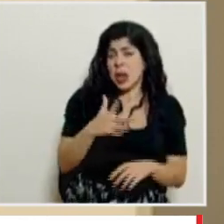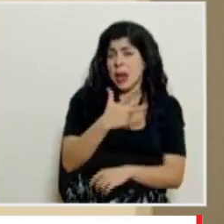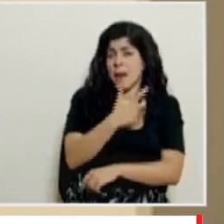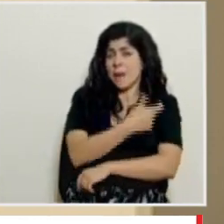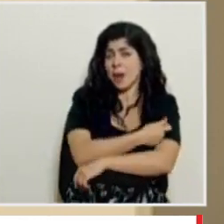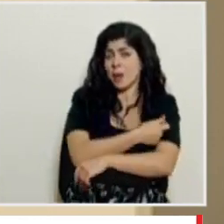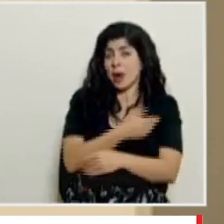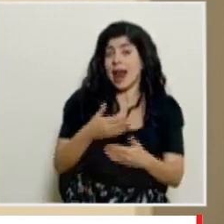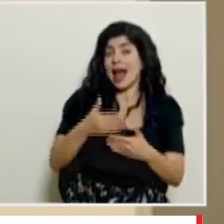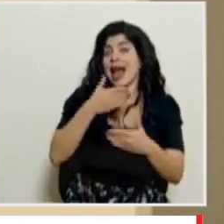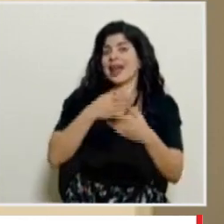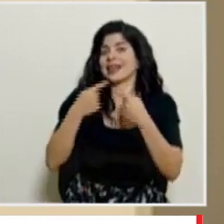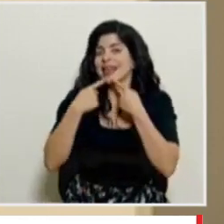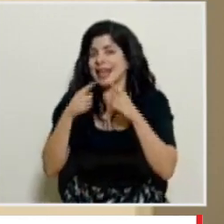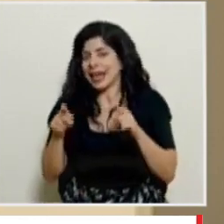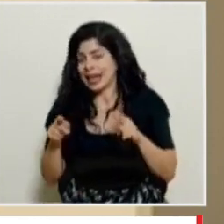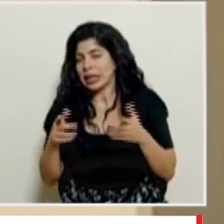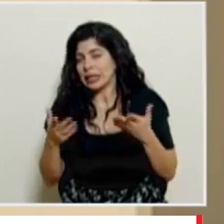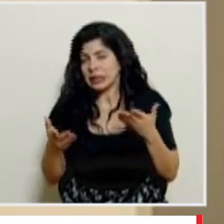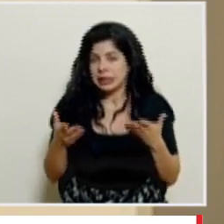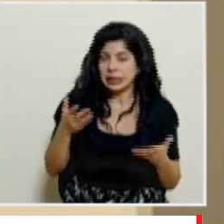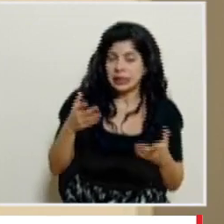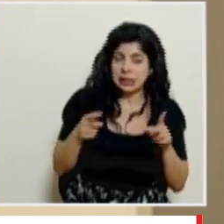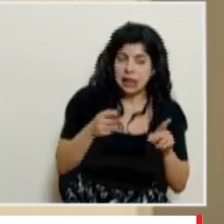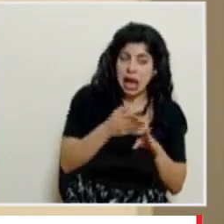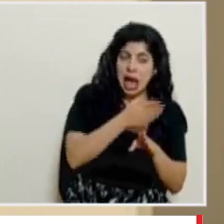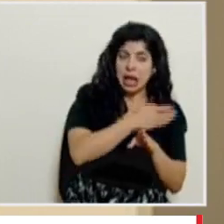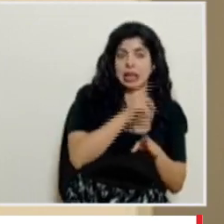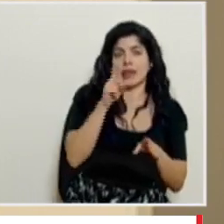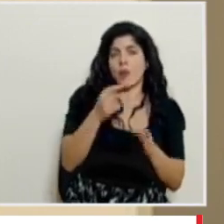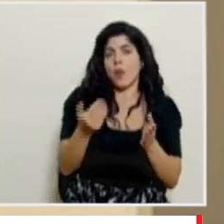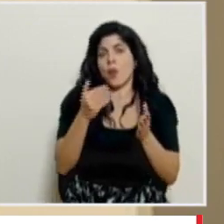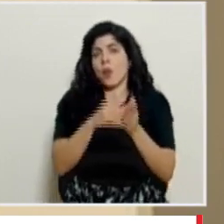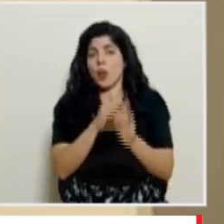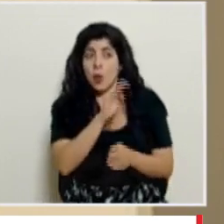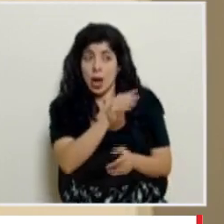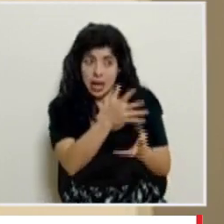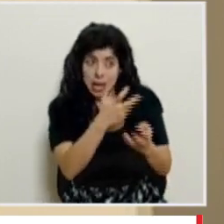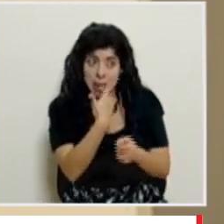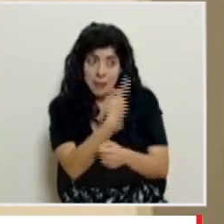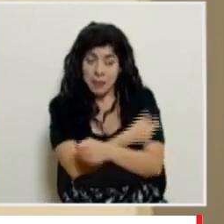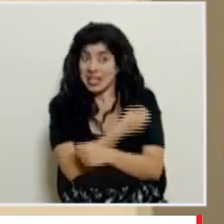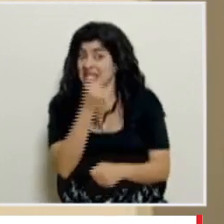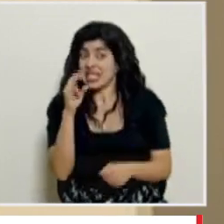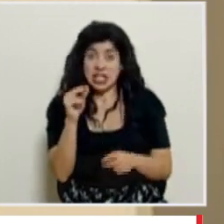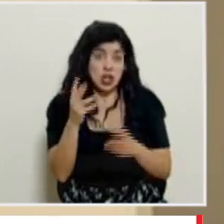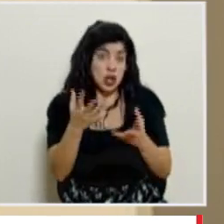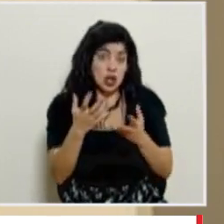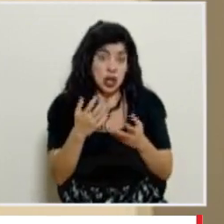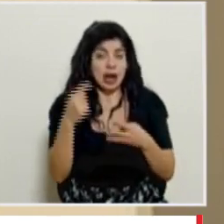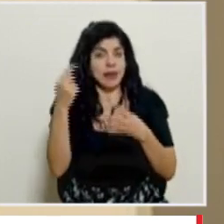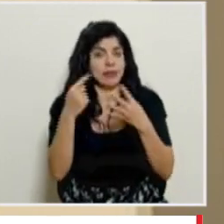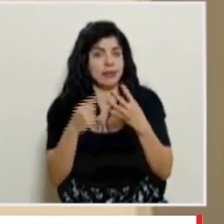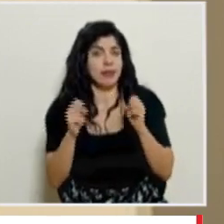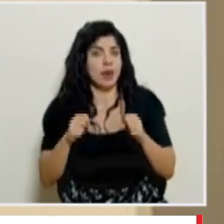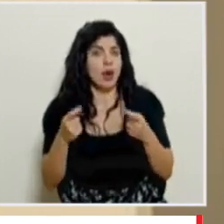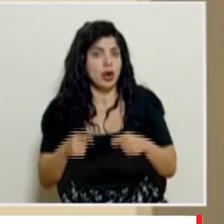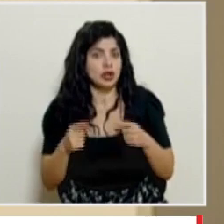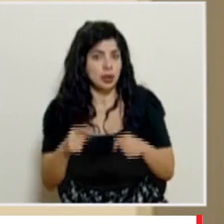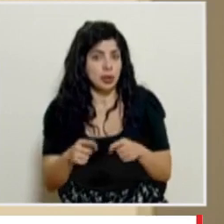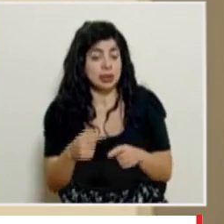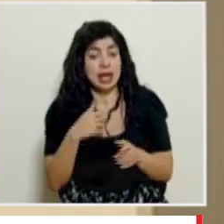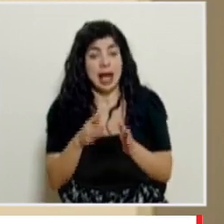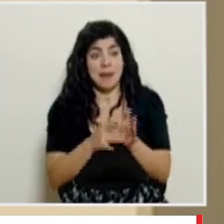de que estuviera el decreto entonces tenemos que consultarles ahora si se quieren vacunar y explicarles las consecuencias que eso podría tener y aprovecho la pregunta